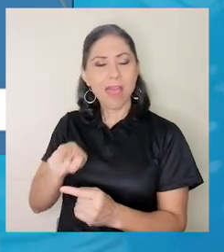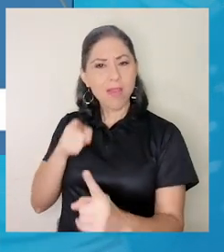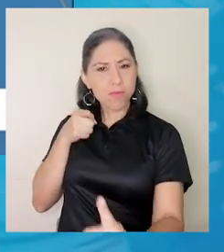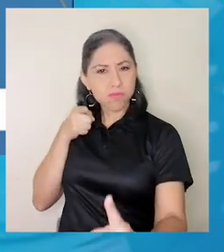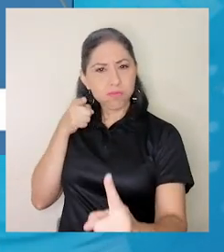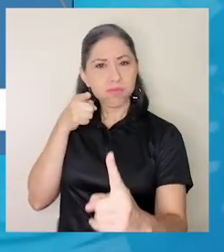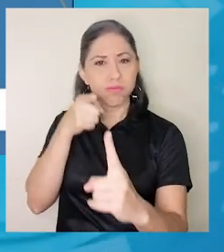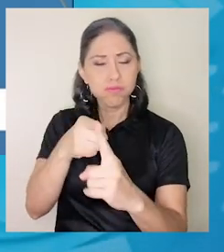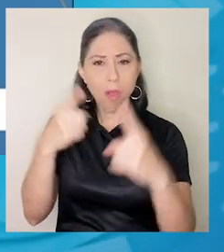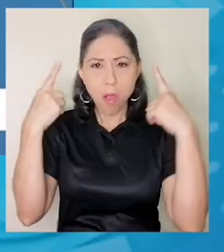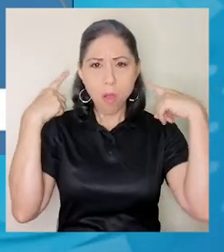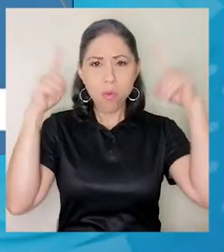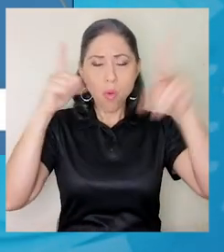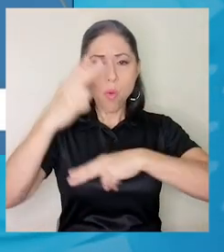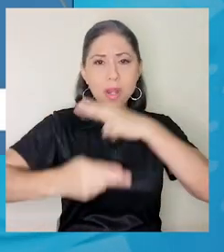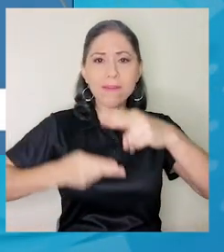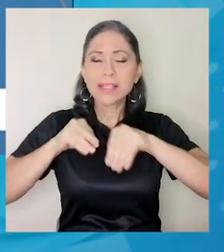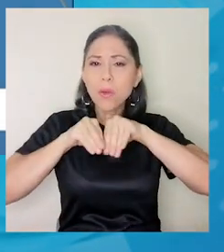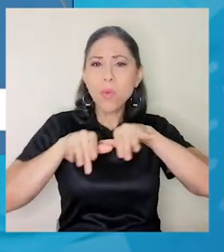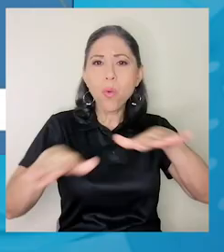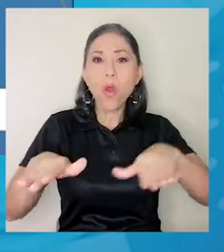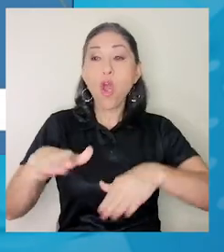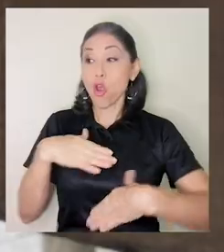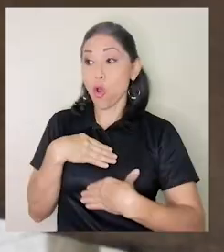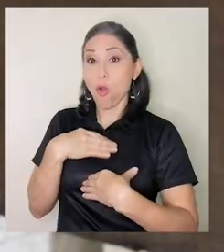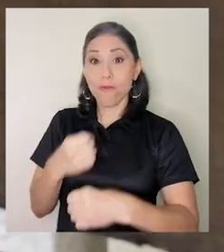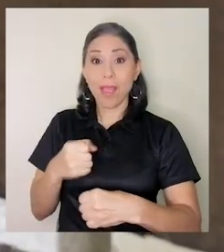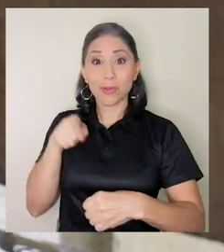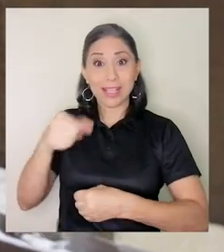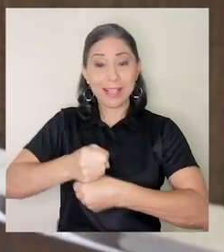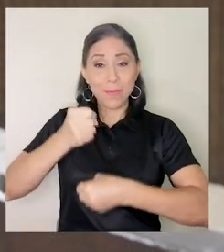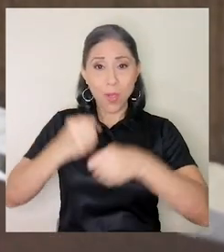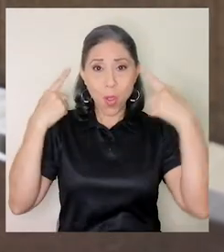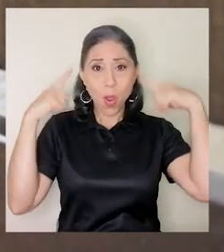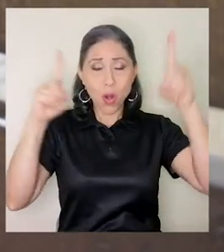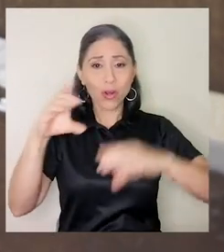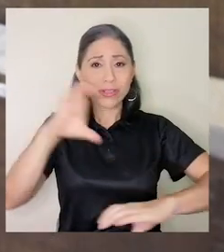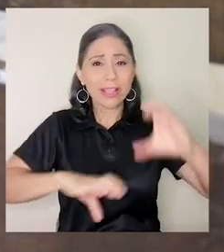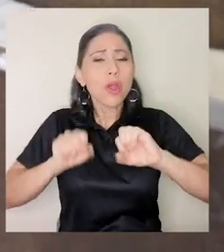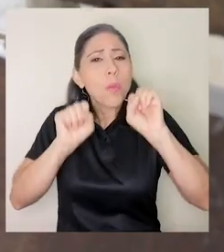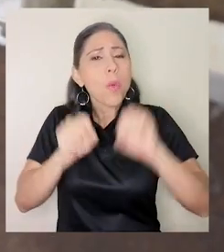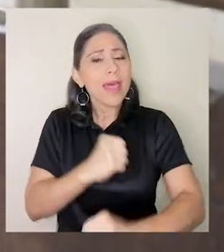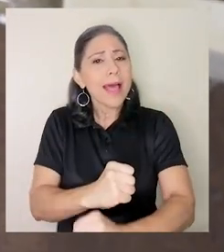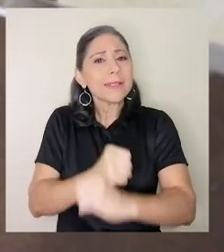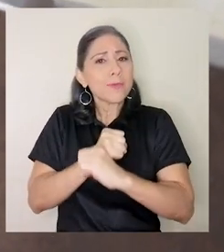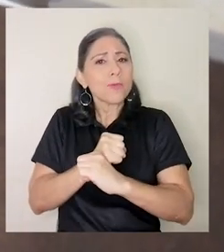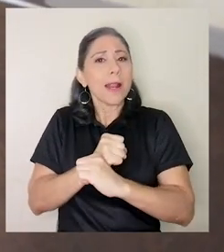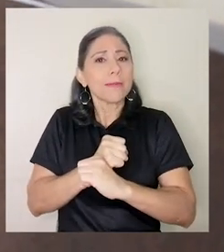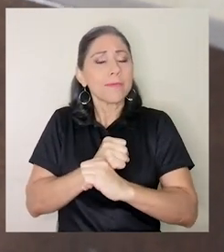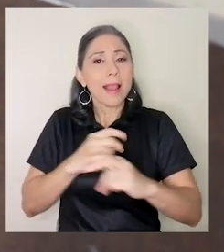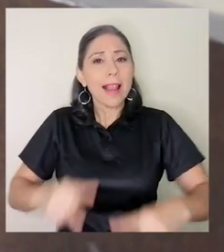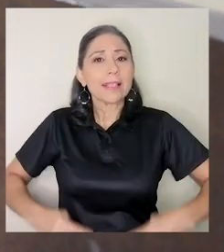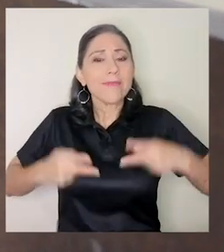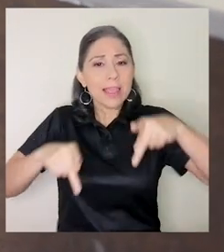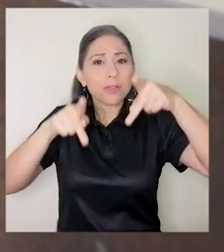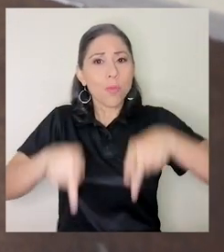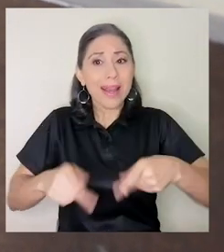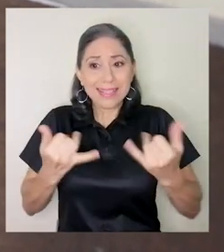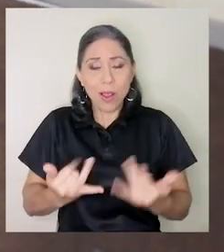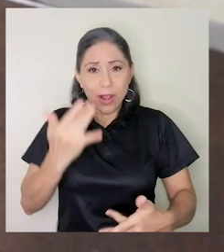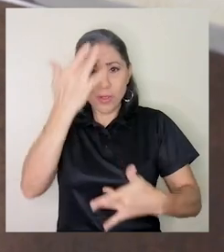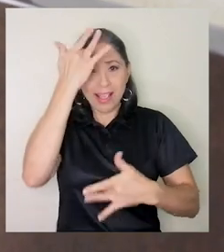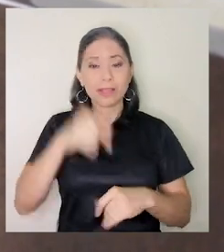Confiamos en que este logro científico permita asegurar el resguardo de las vidas humanas contagiadas. El proceso